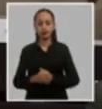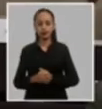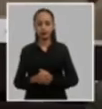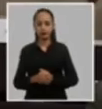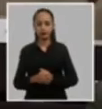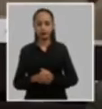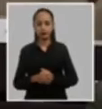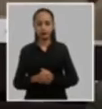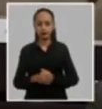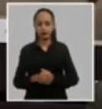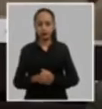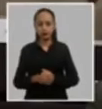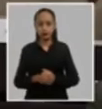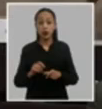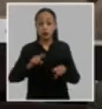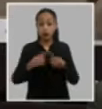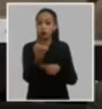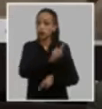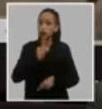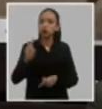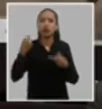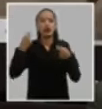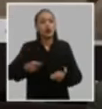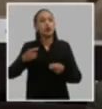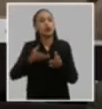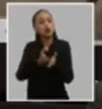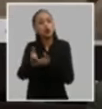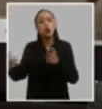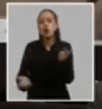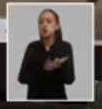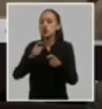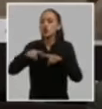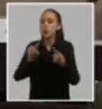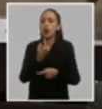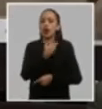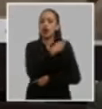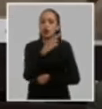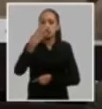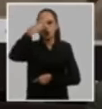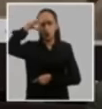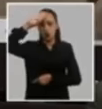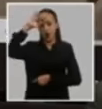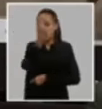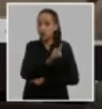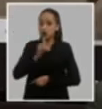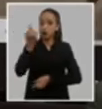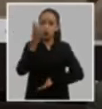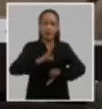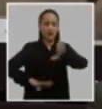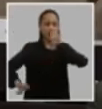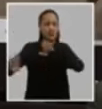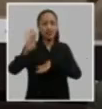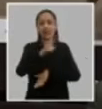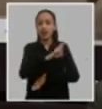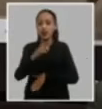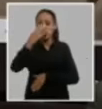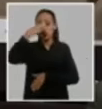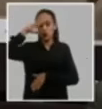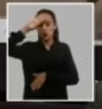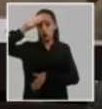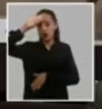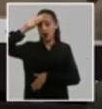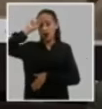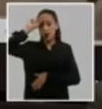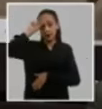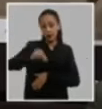ímpetu y más fuerza para seguir luchando por ella ratificarle que vamos a defender la revolución esta generación los